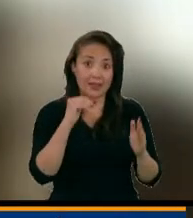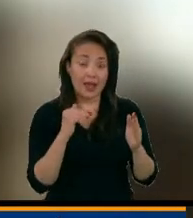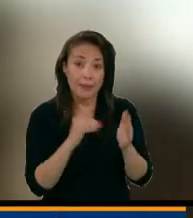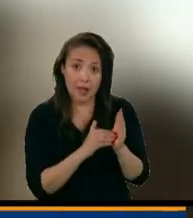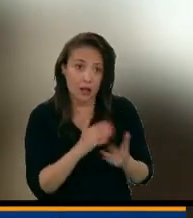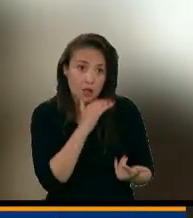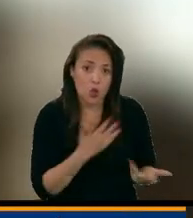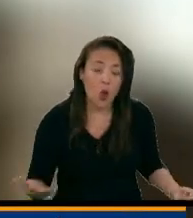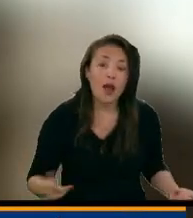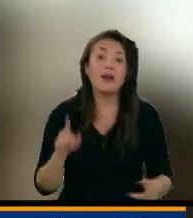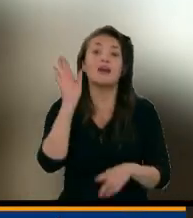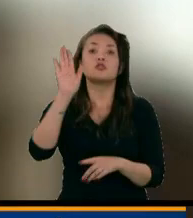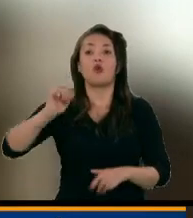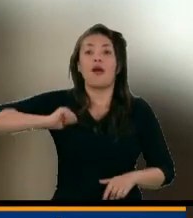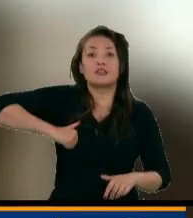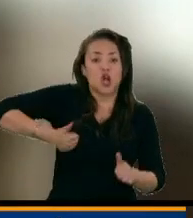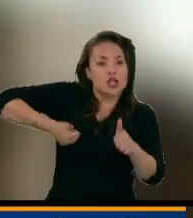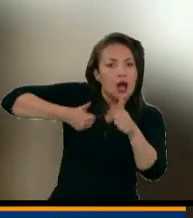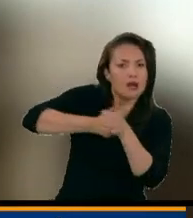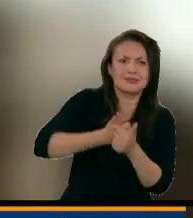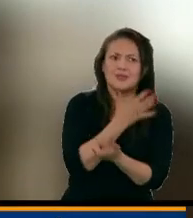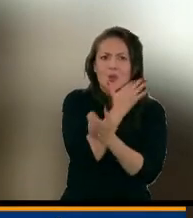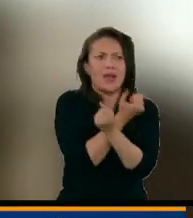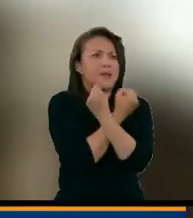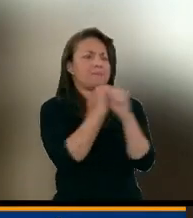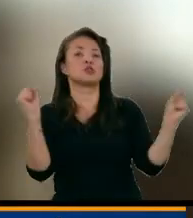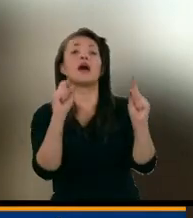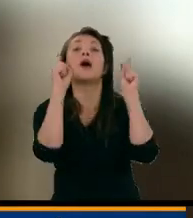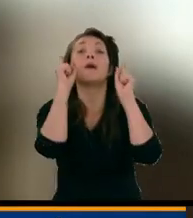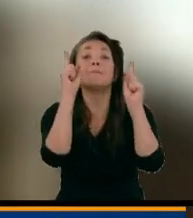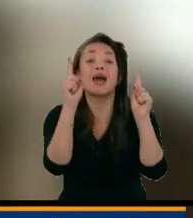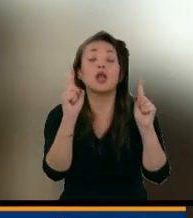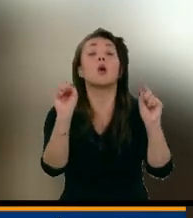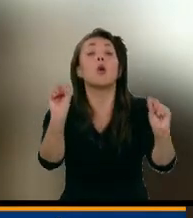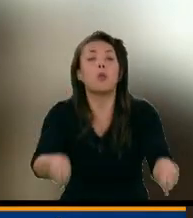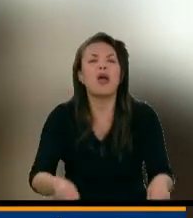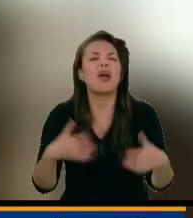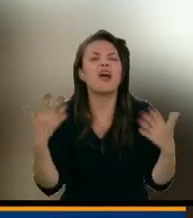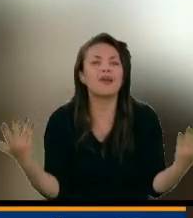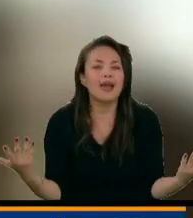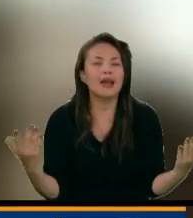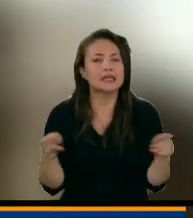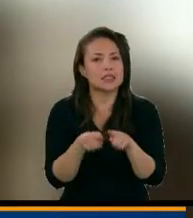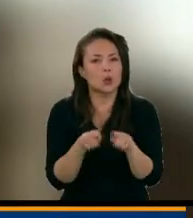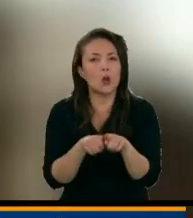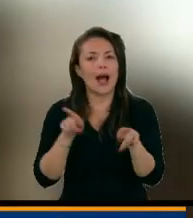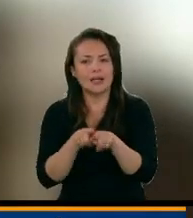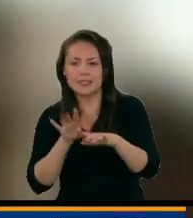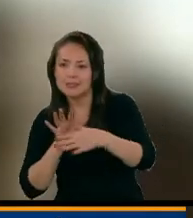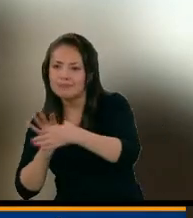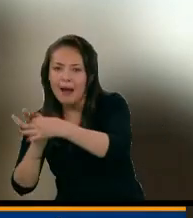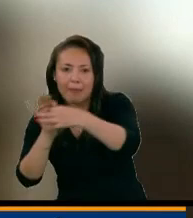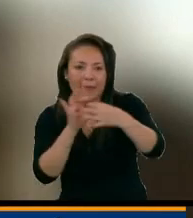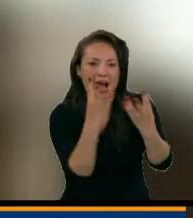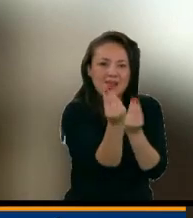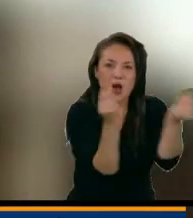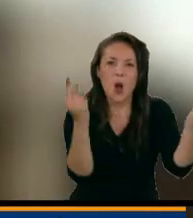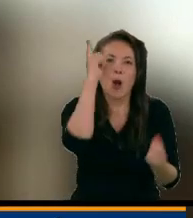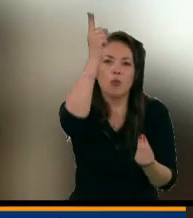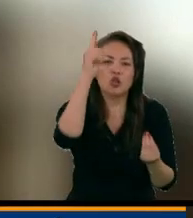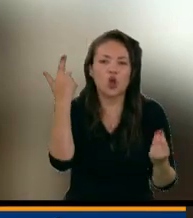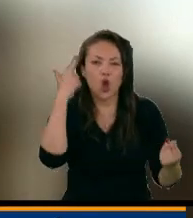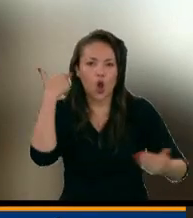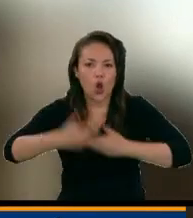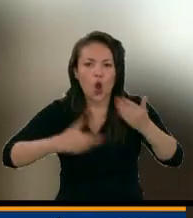es decir, eso no es posible, pero lo que sí es posible es generar con las organizaciones políticas mecanismos